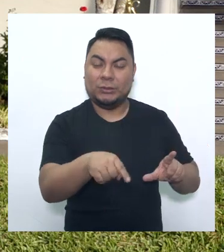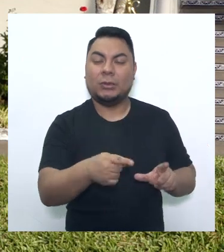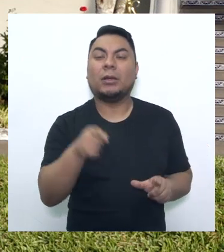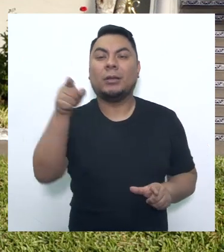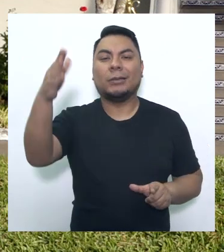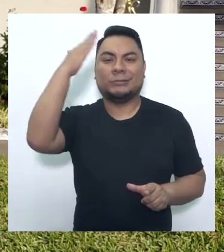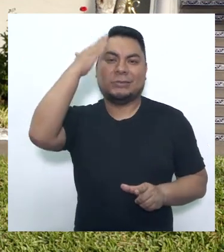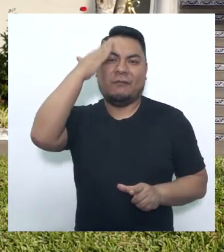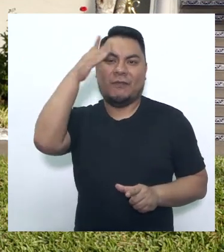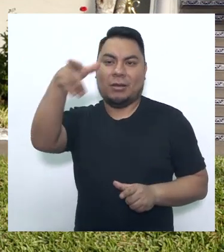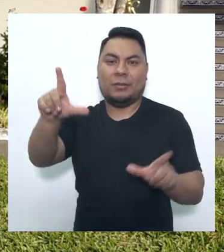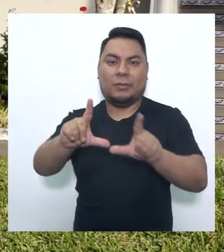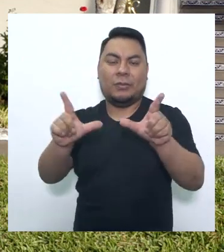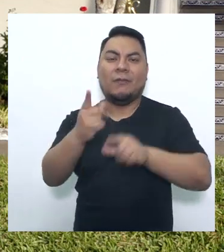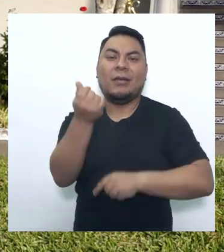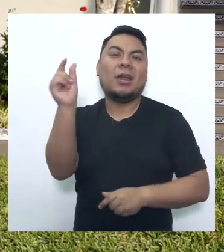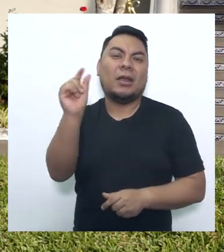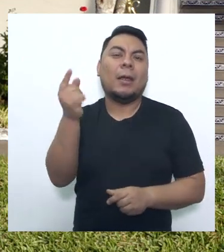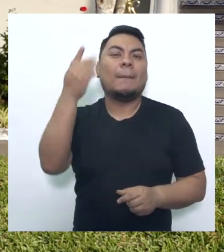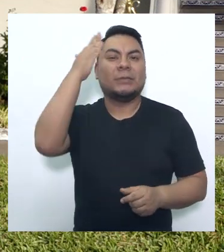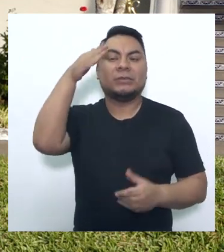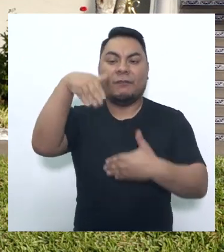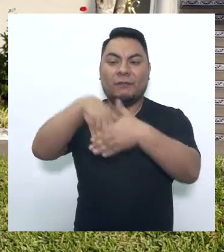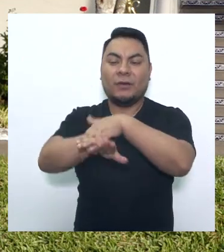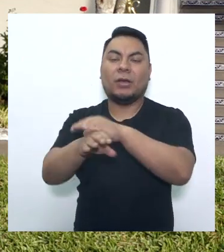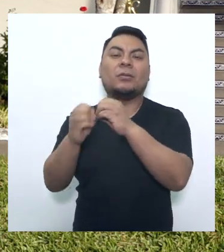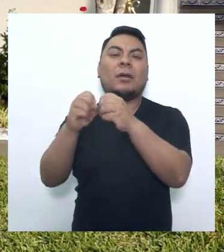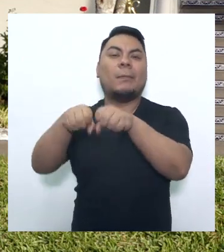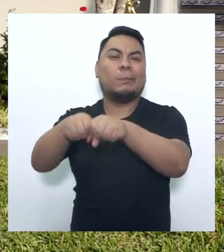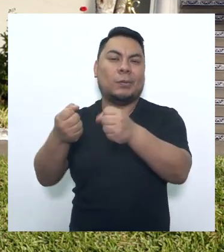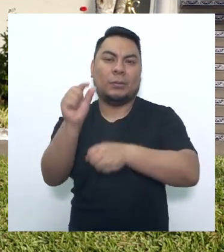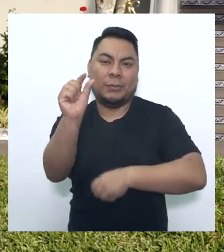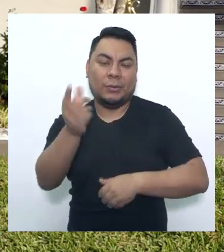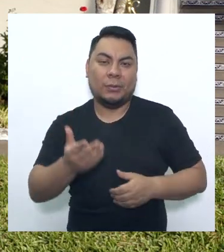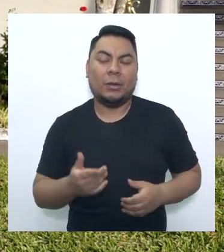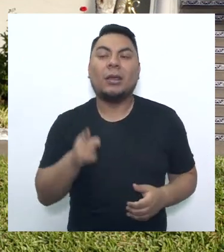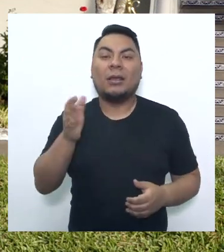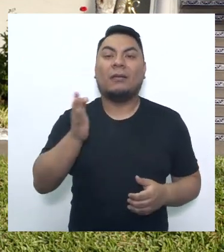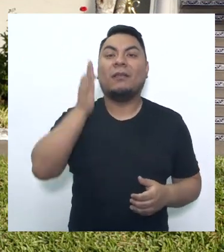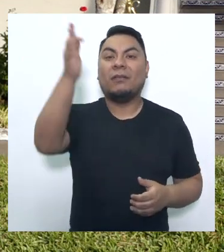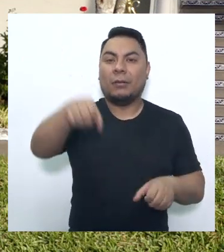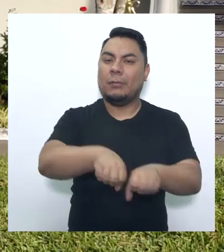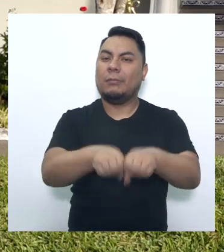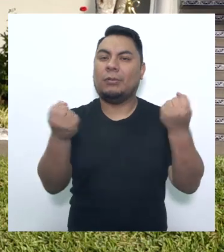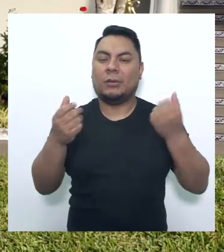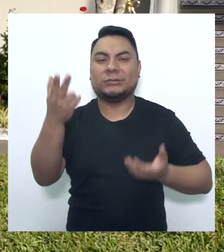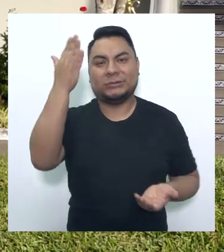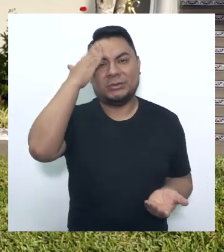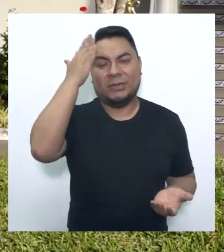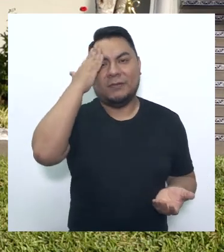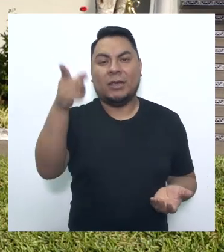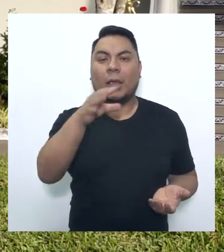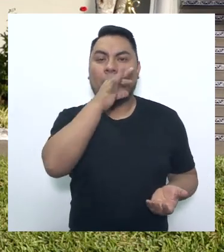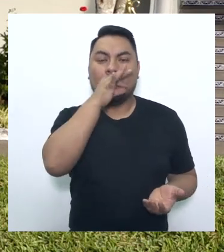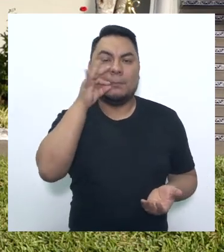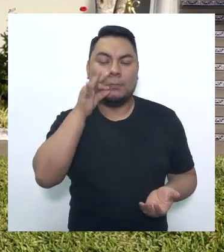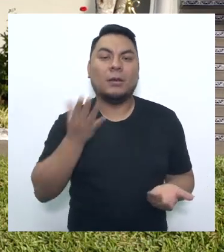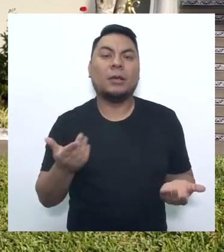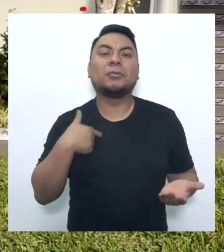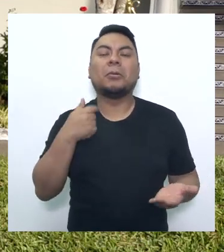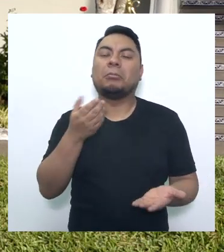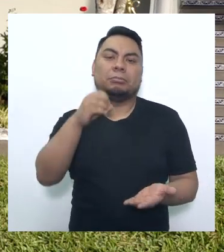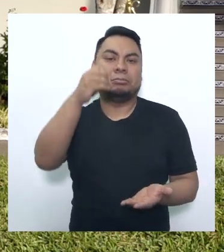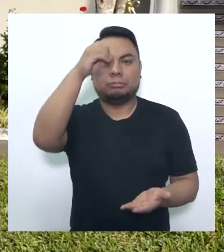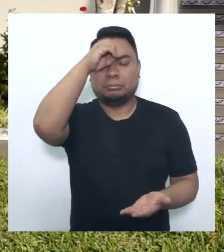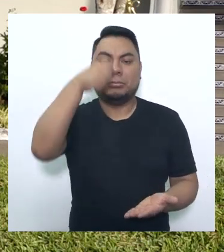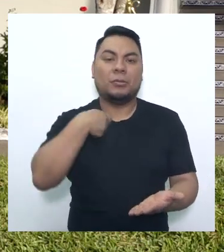sabía que a futuro este televisor iba a sufrir este desperfecto. Lo cual no